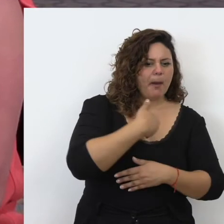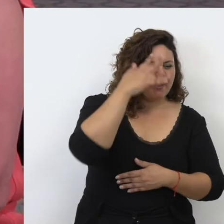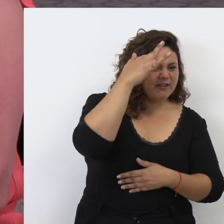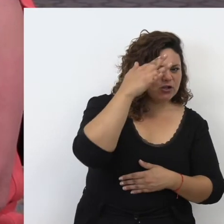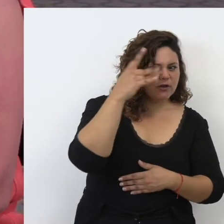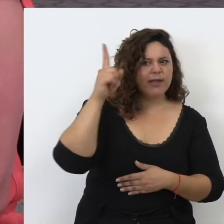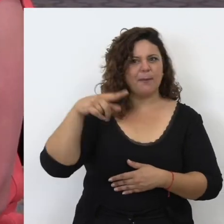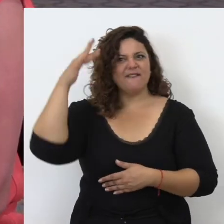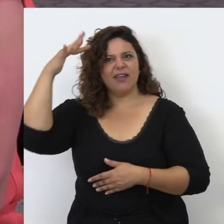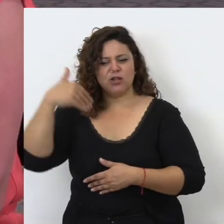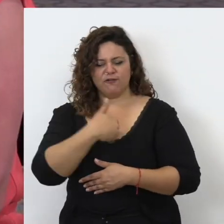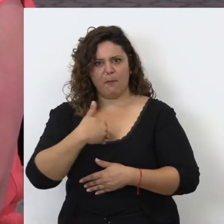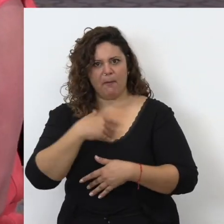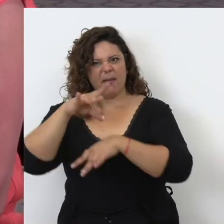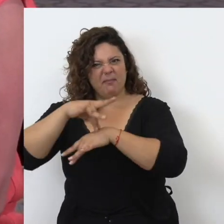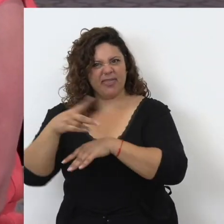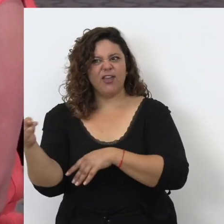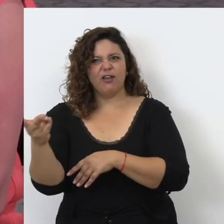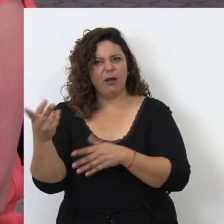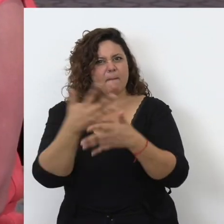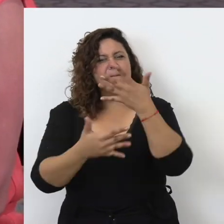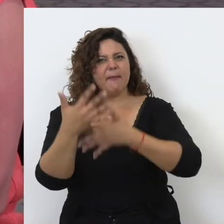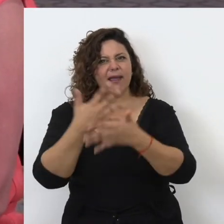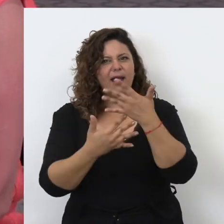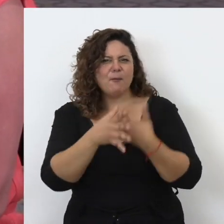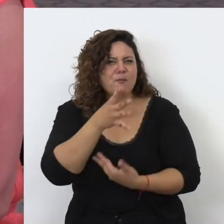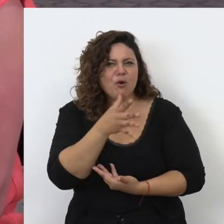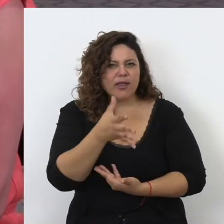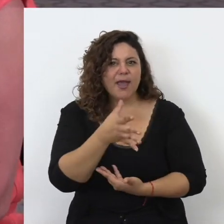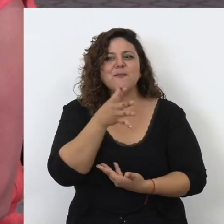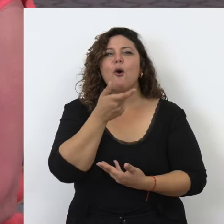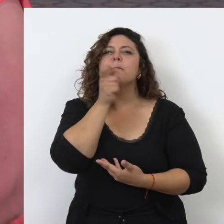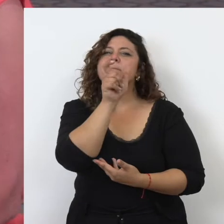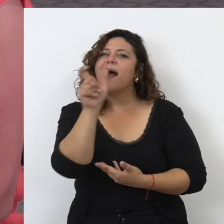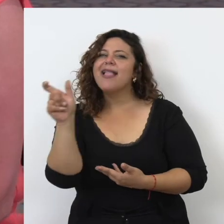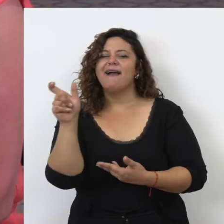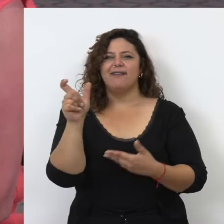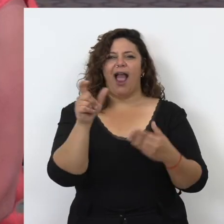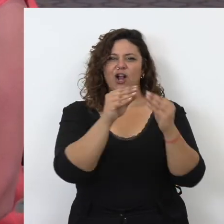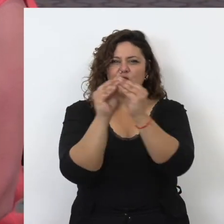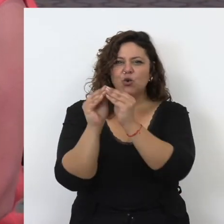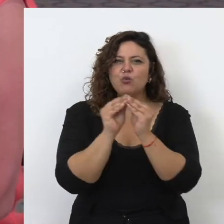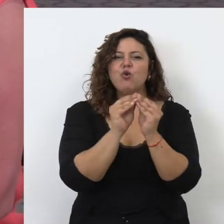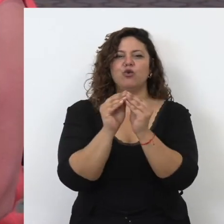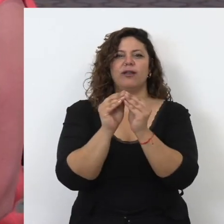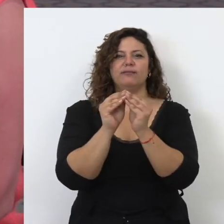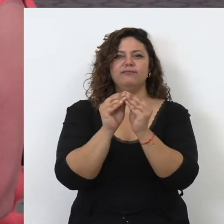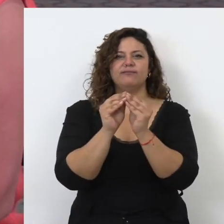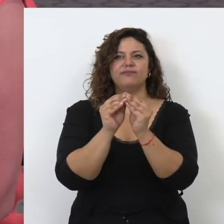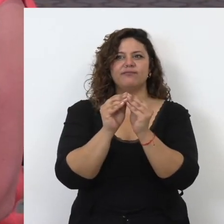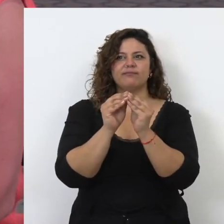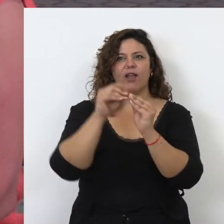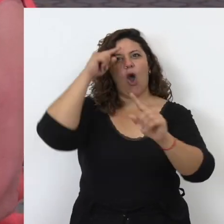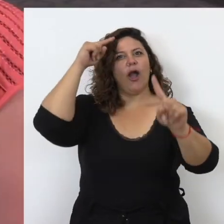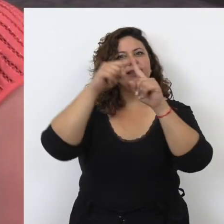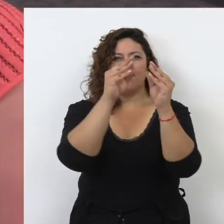filósofos y filósofos que son médicos y aquí lo que nos hemos encontrado es que comparten un lésico común unas aspiraciones